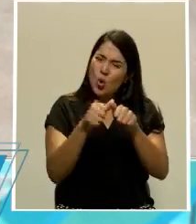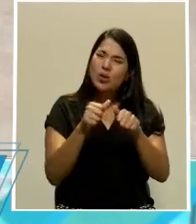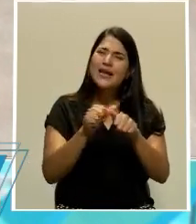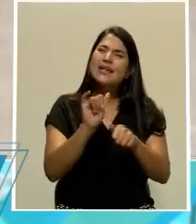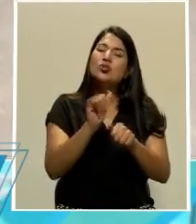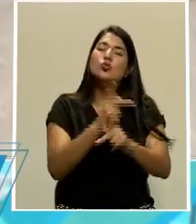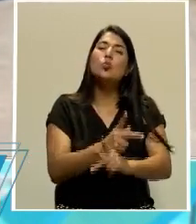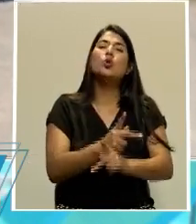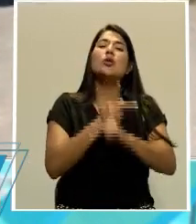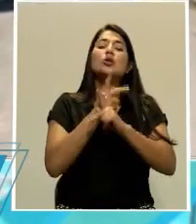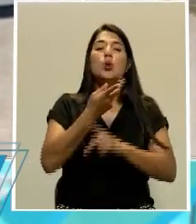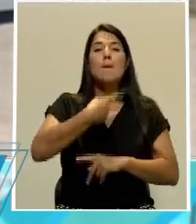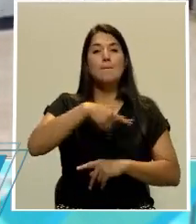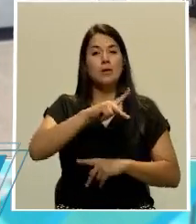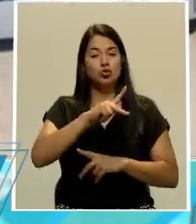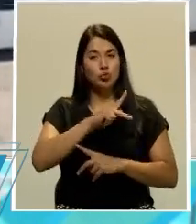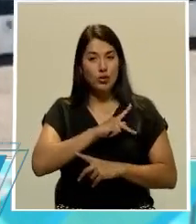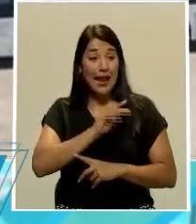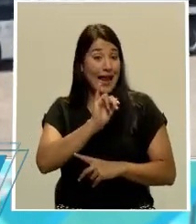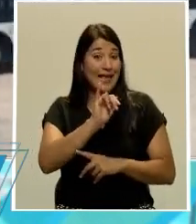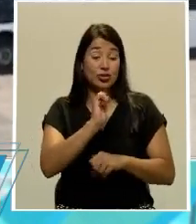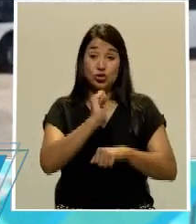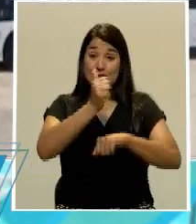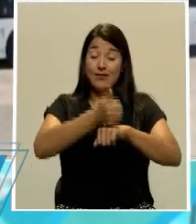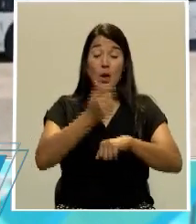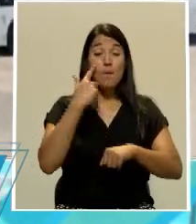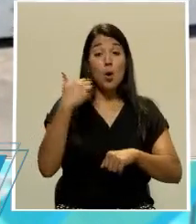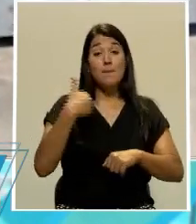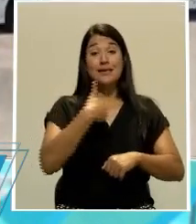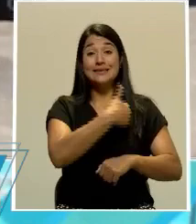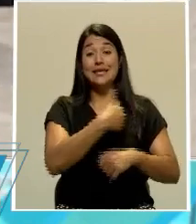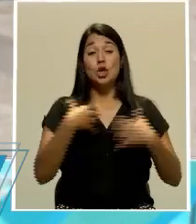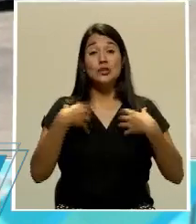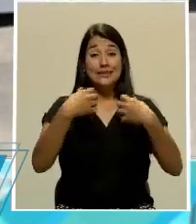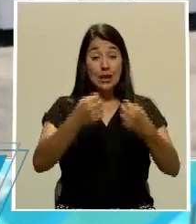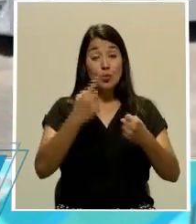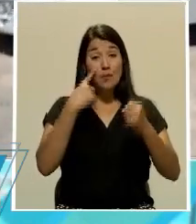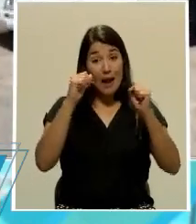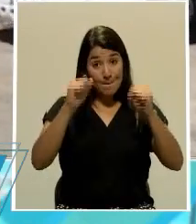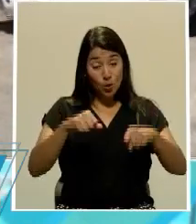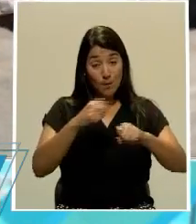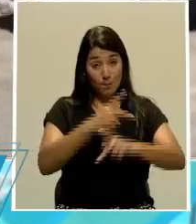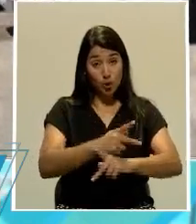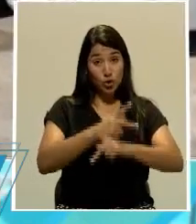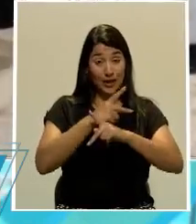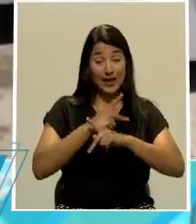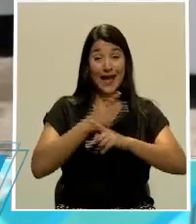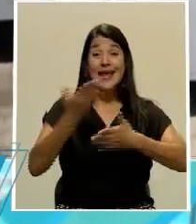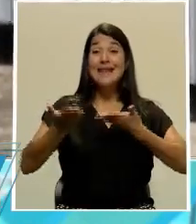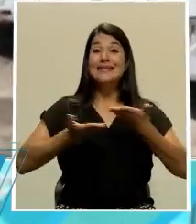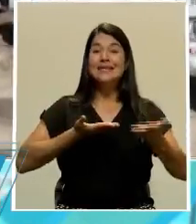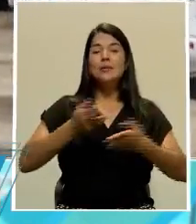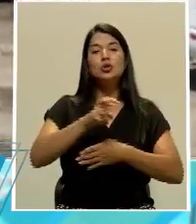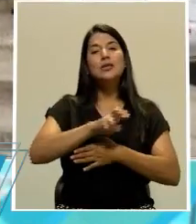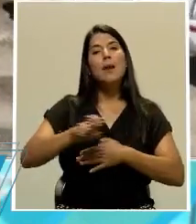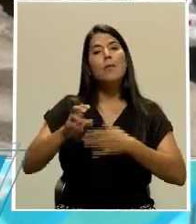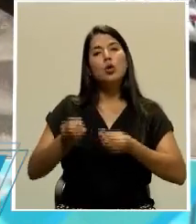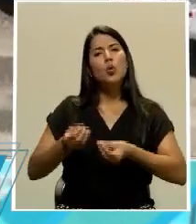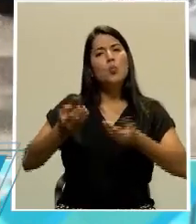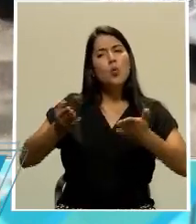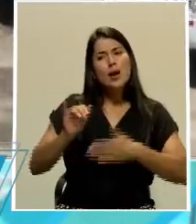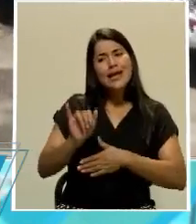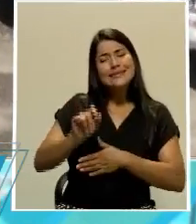protección personal. Es un lineamiento establecido por el Ministerio de Salud para protegerlos a ellos. El servicio de transporte público es un servicio